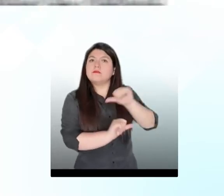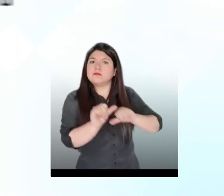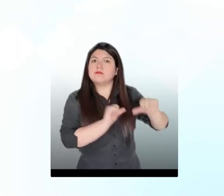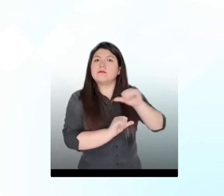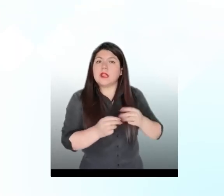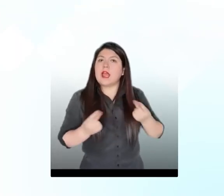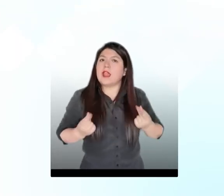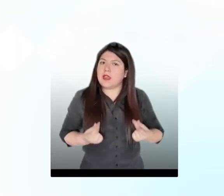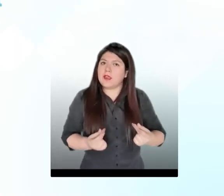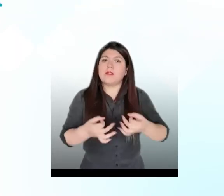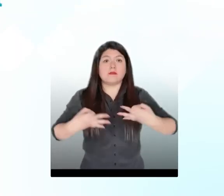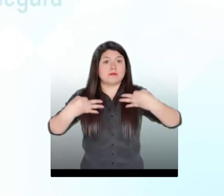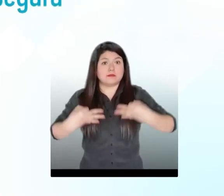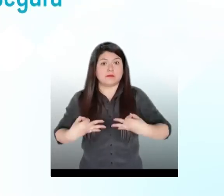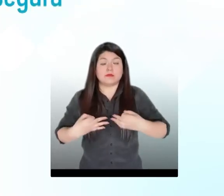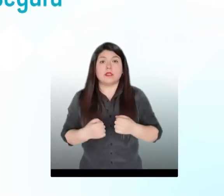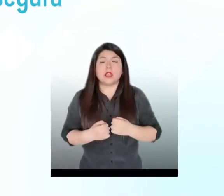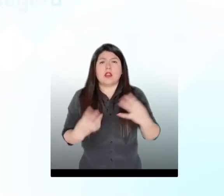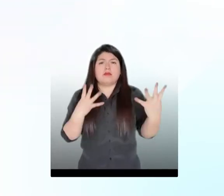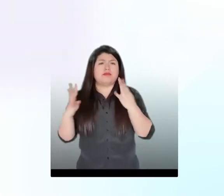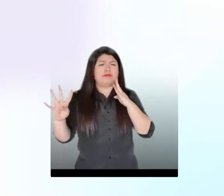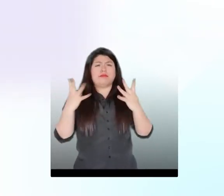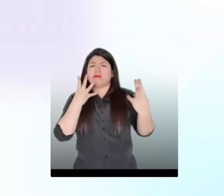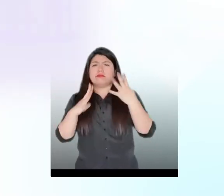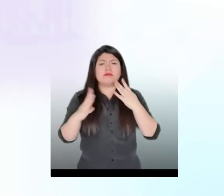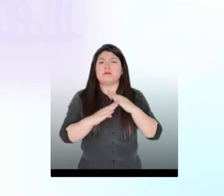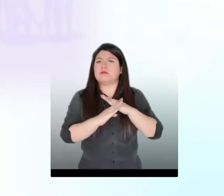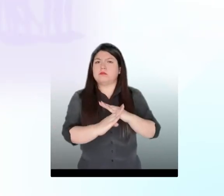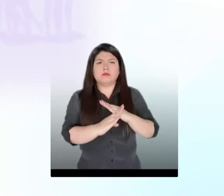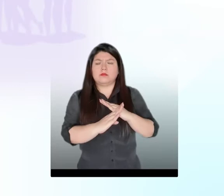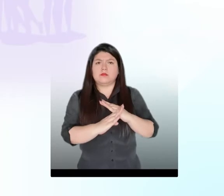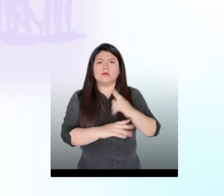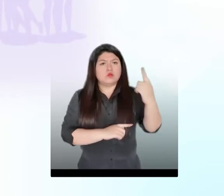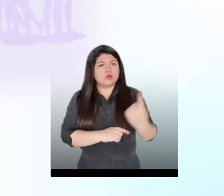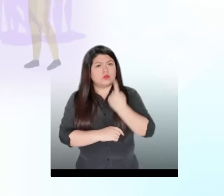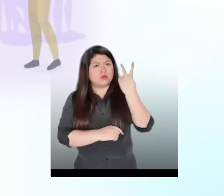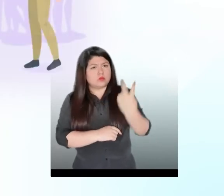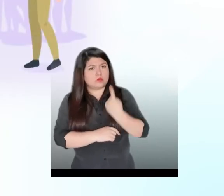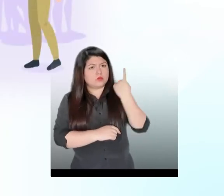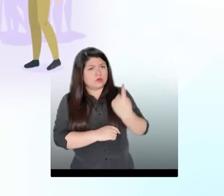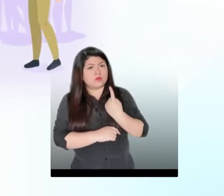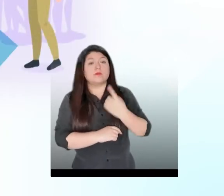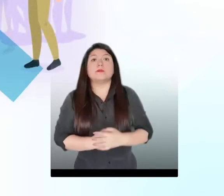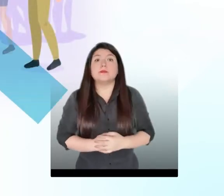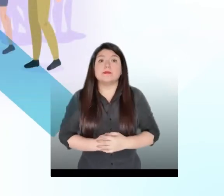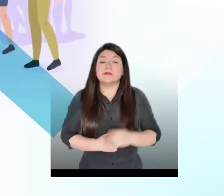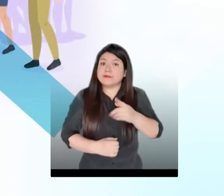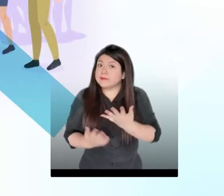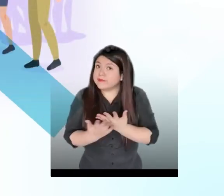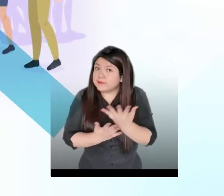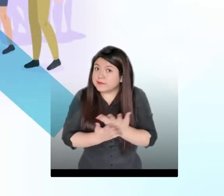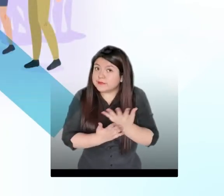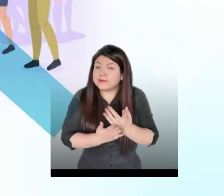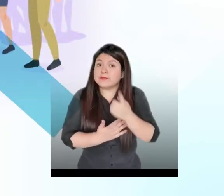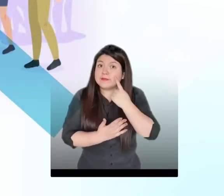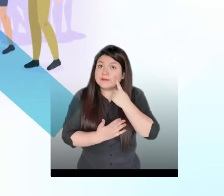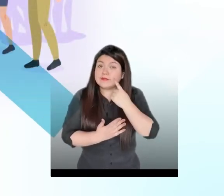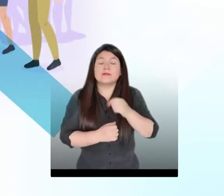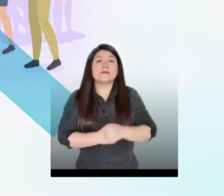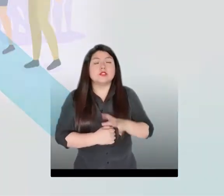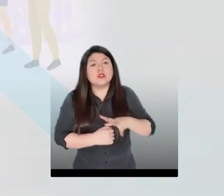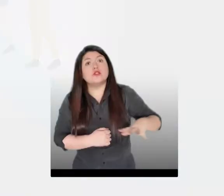voten de manera ágil y segura, evitando así aglomeraciones al interior y en los alrededores de los puestos de votación.